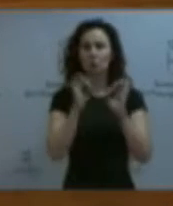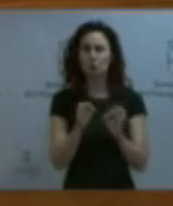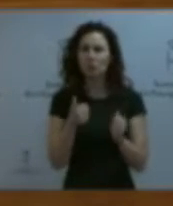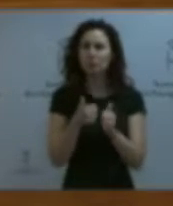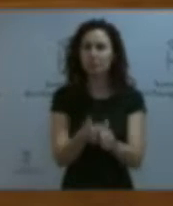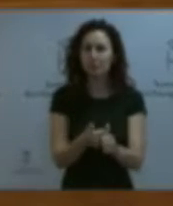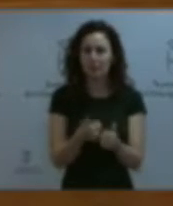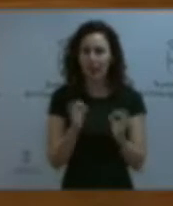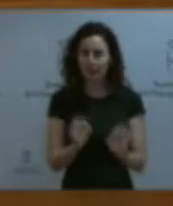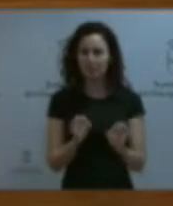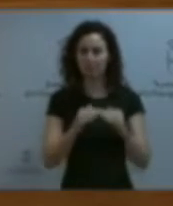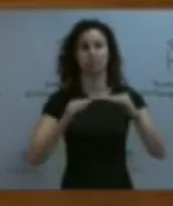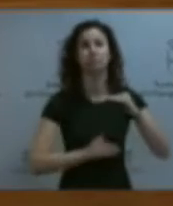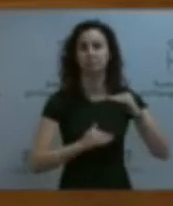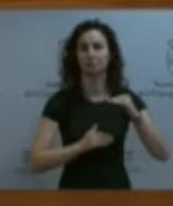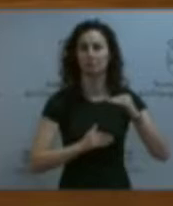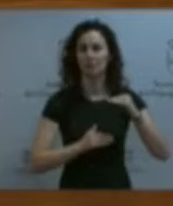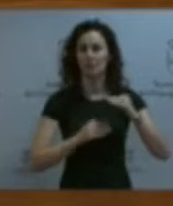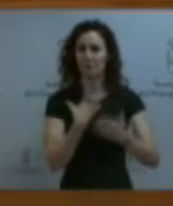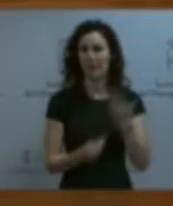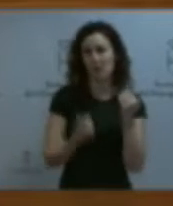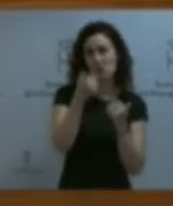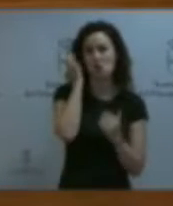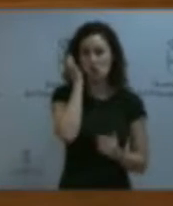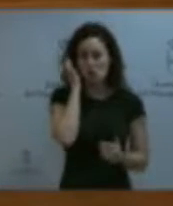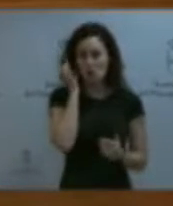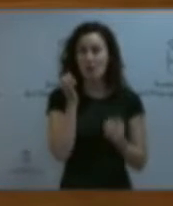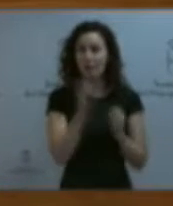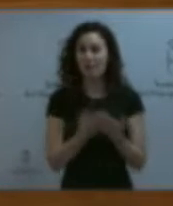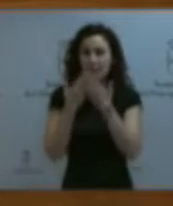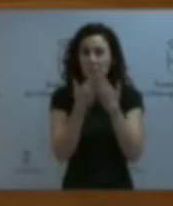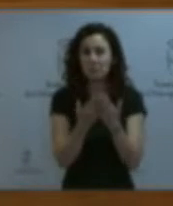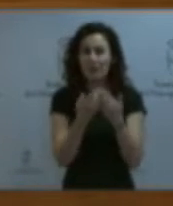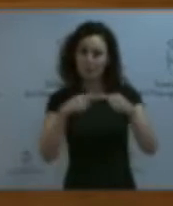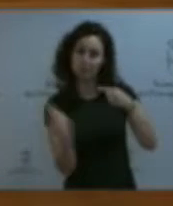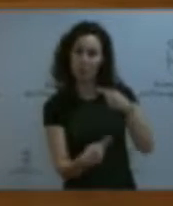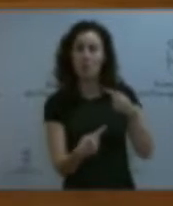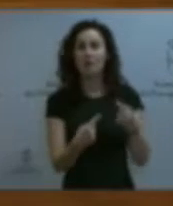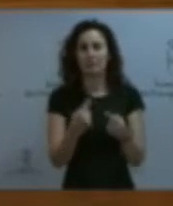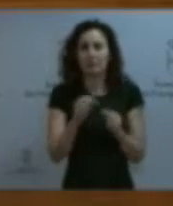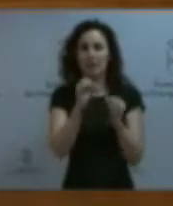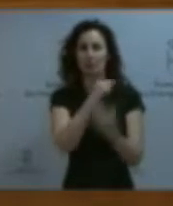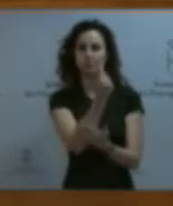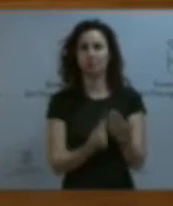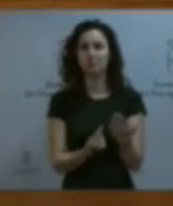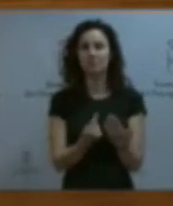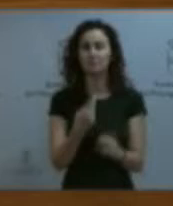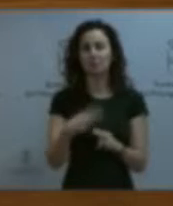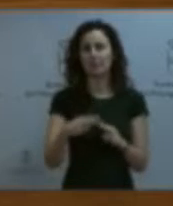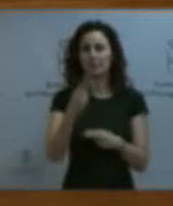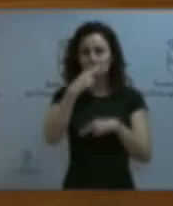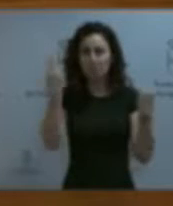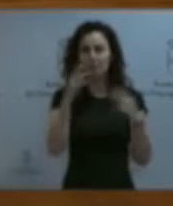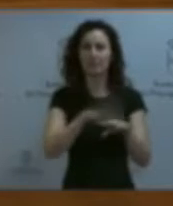de desigualdades entre hombres y mujeres, mujeres y hombres, estudiar estas diferencias permitirá diseñar políticas públicas que sitúen la lucha contra la